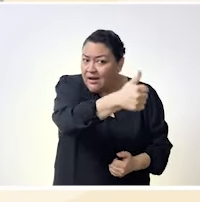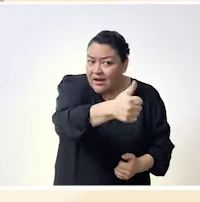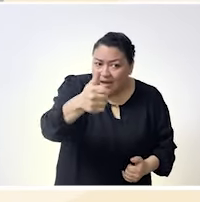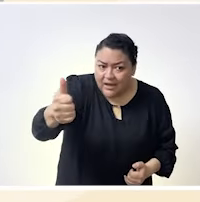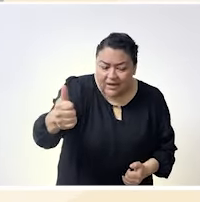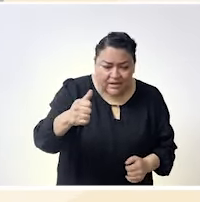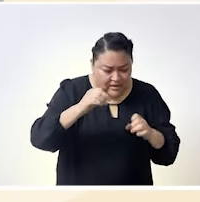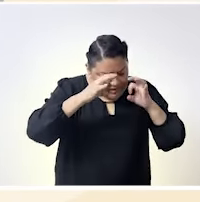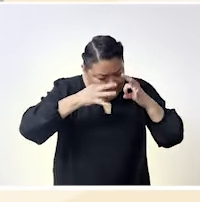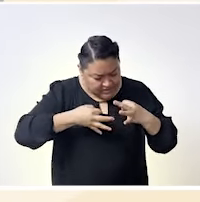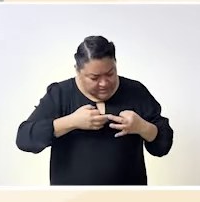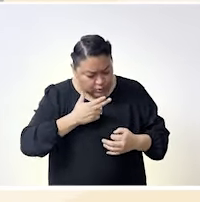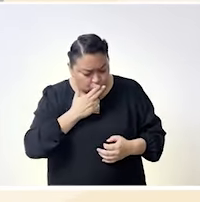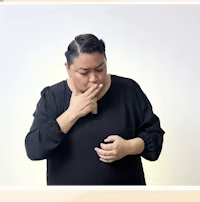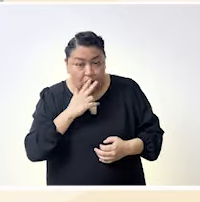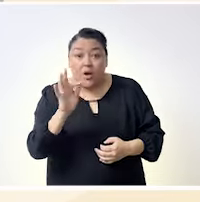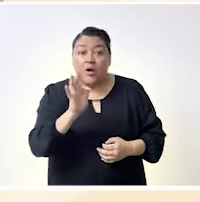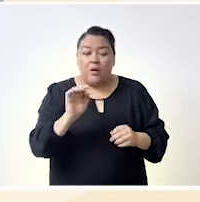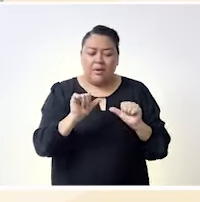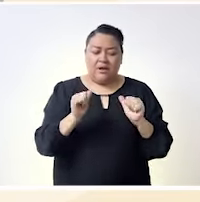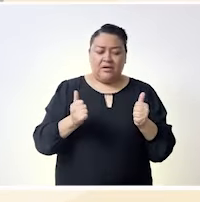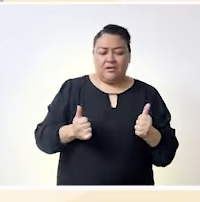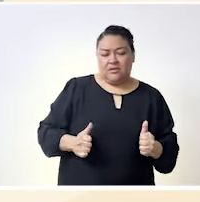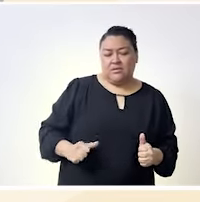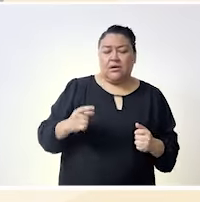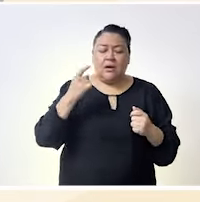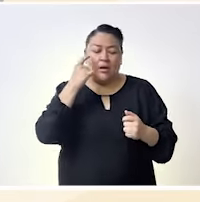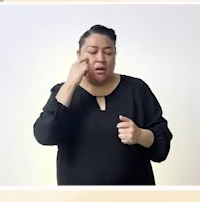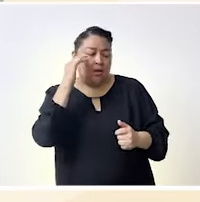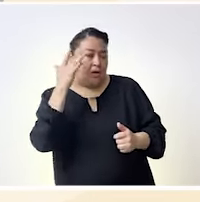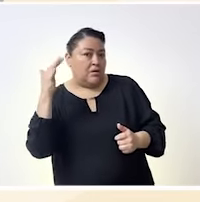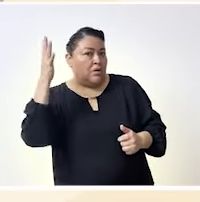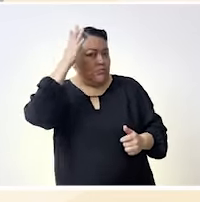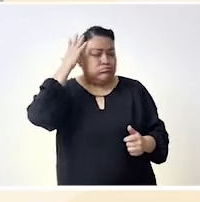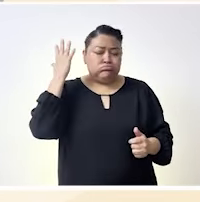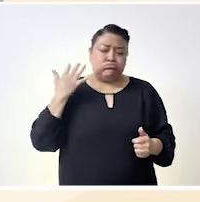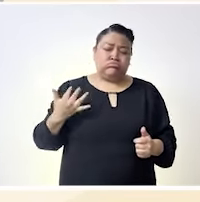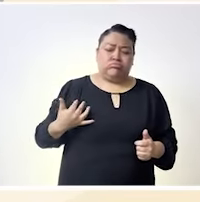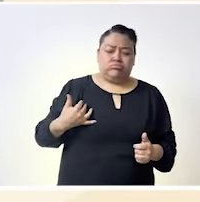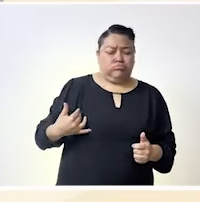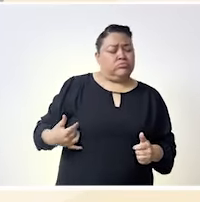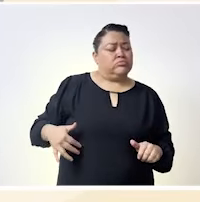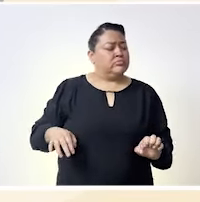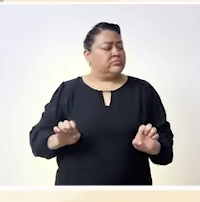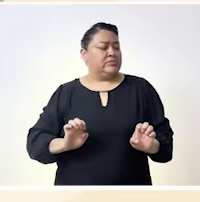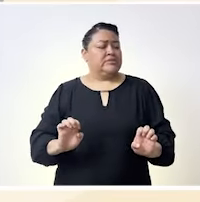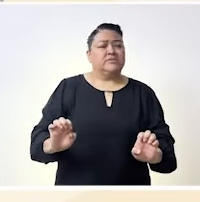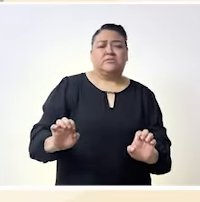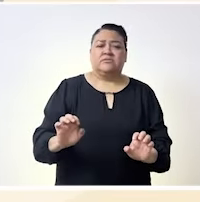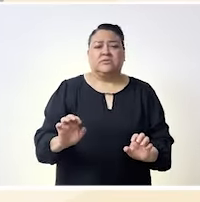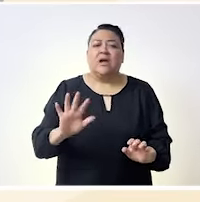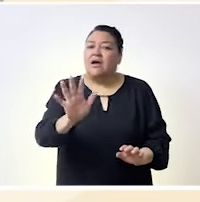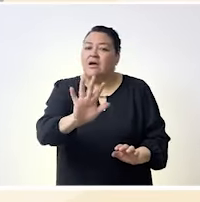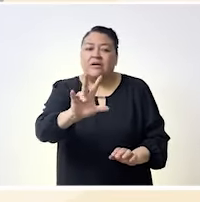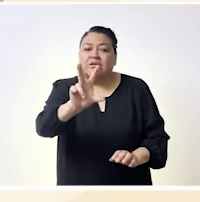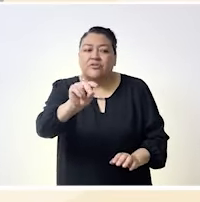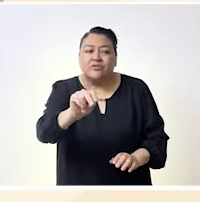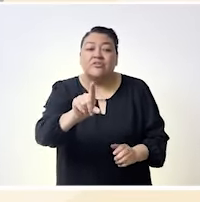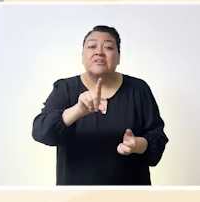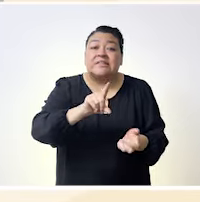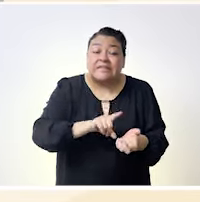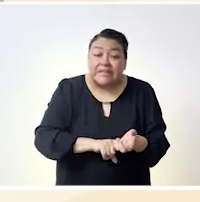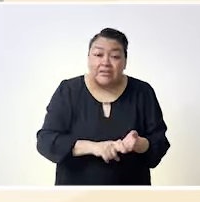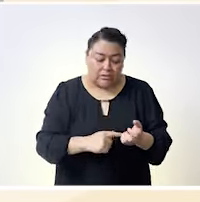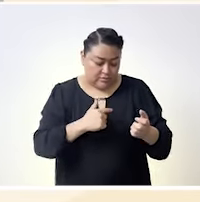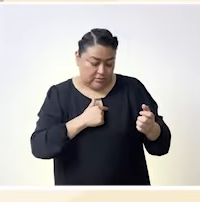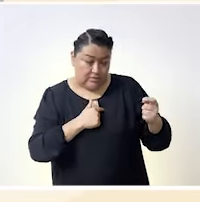tienes que tener un cuerpo bonito unos ojos bonitos un cabello hermoso sino más bien creo que